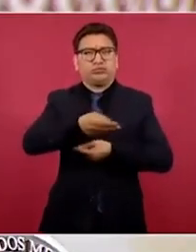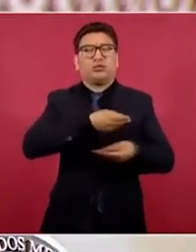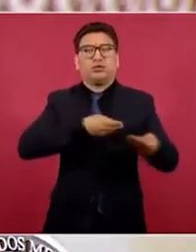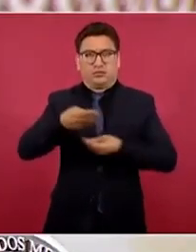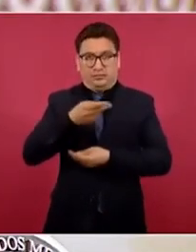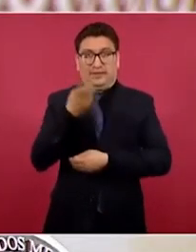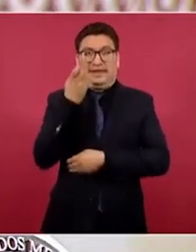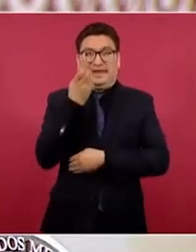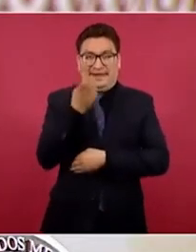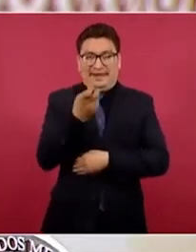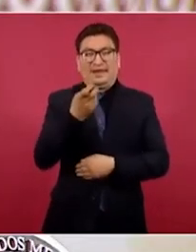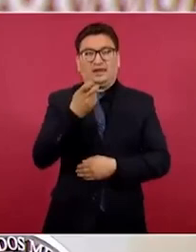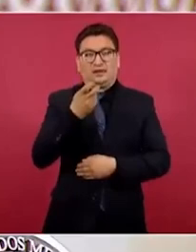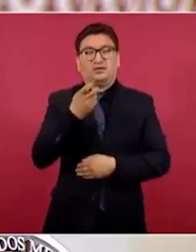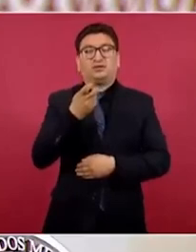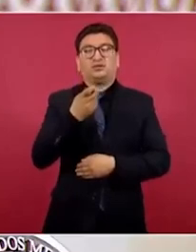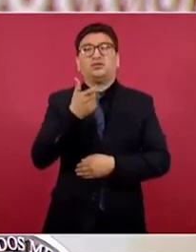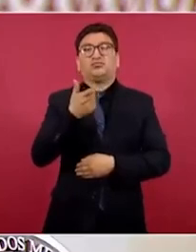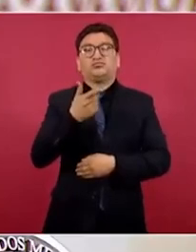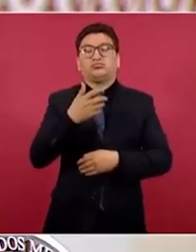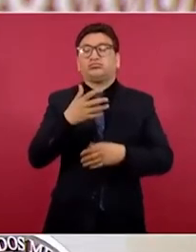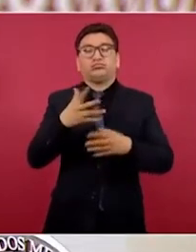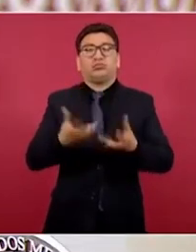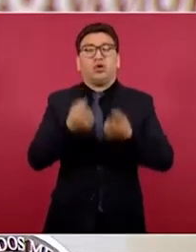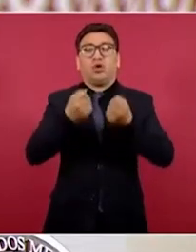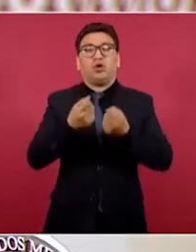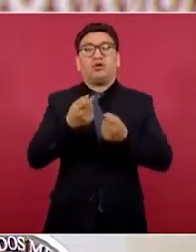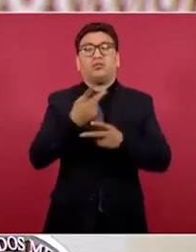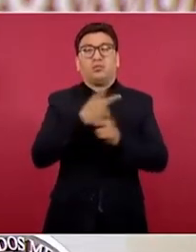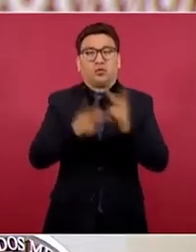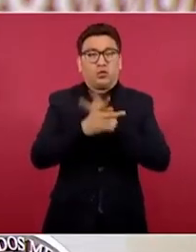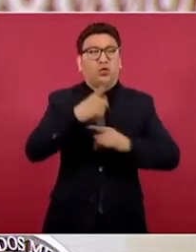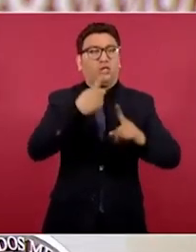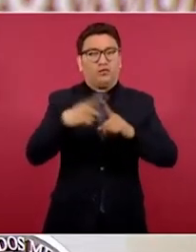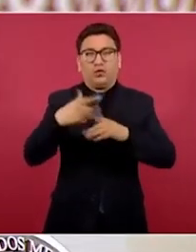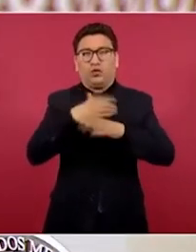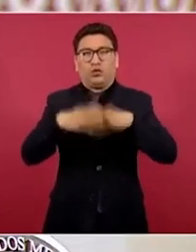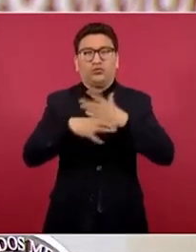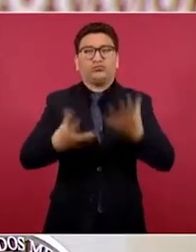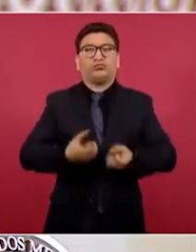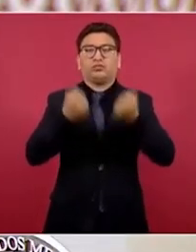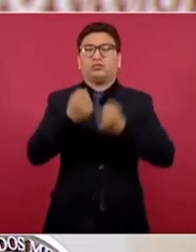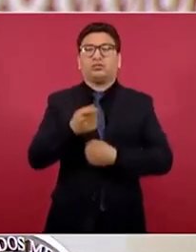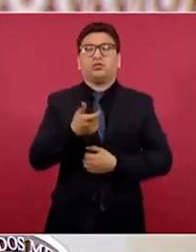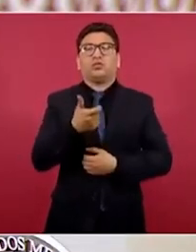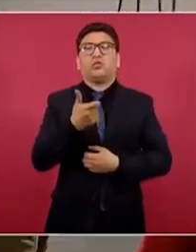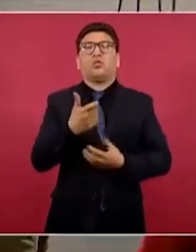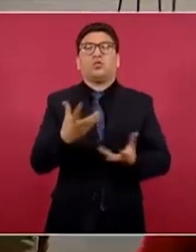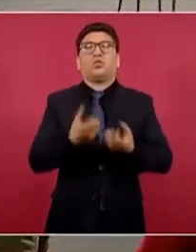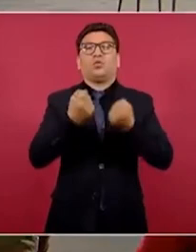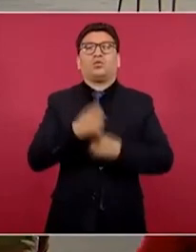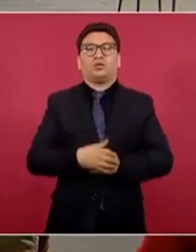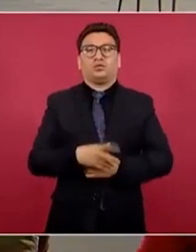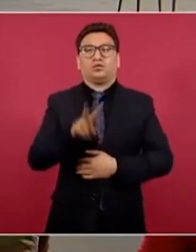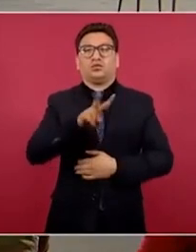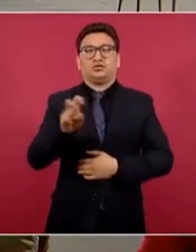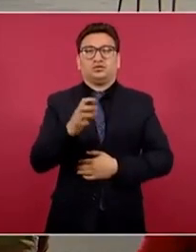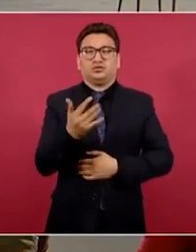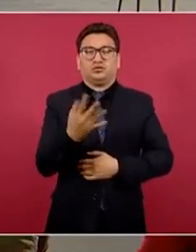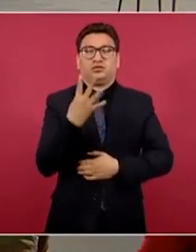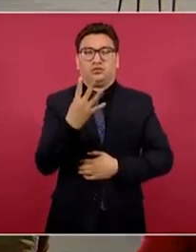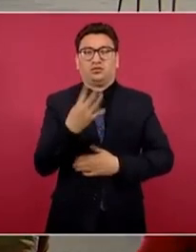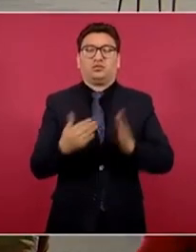mecanismos se han recuperado productos e insumos por 254